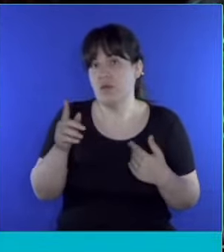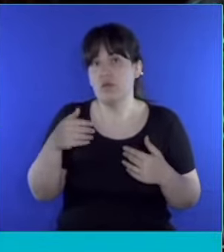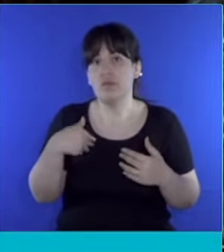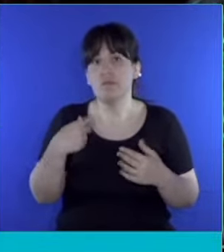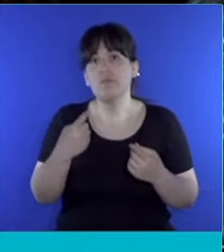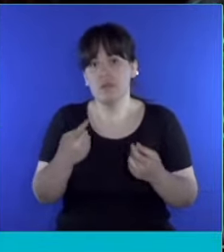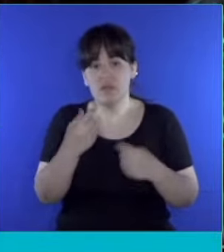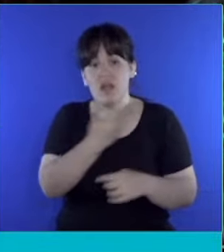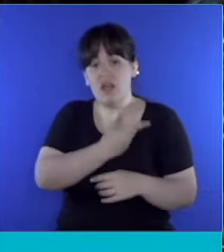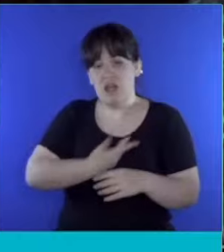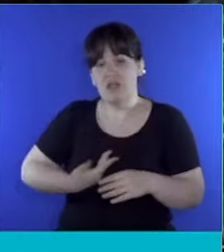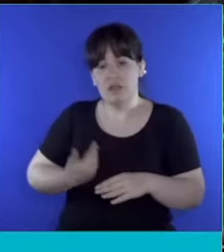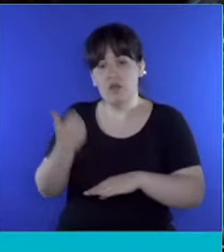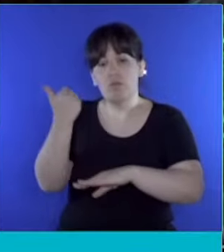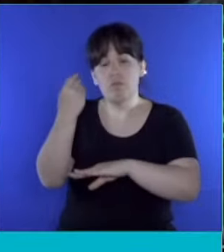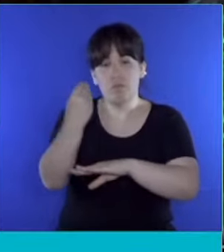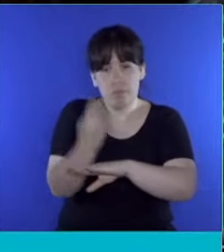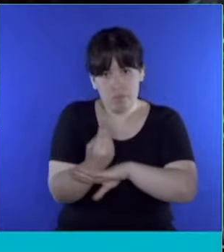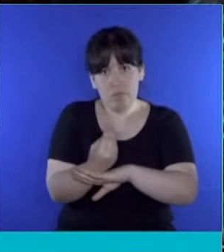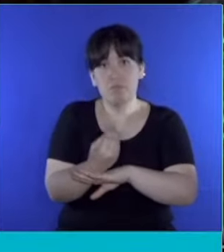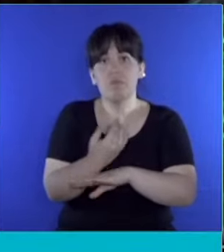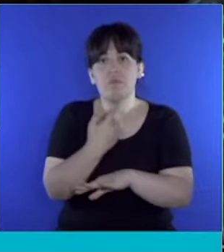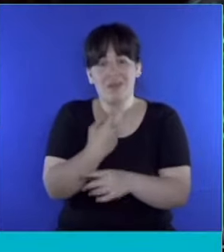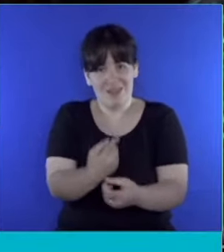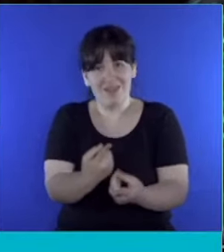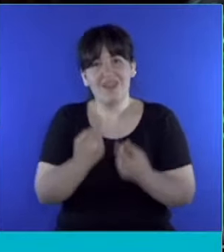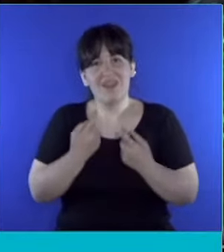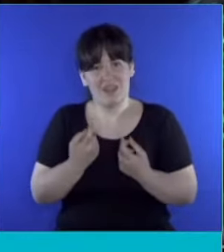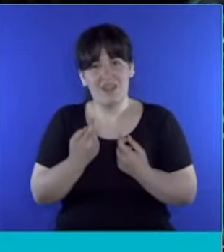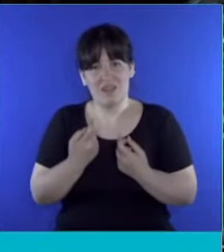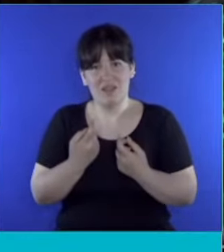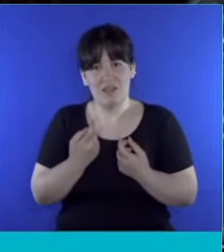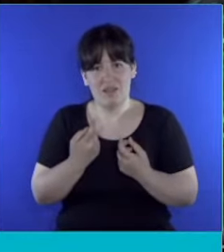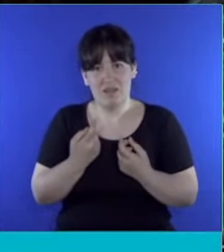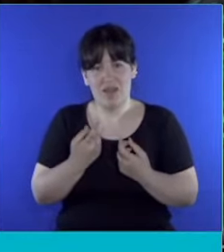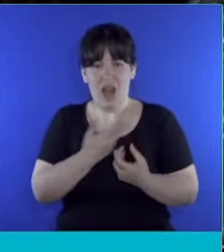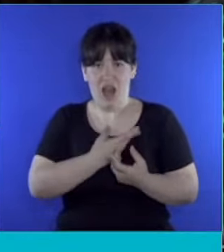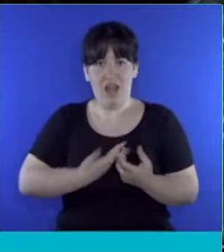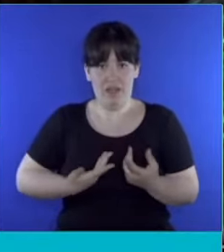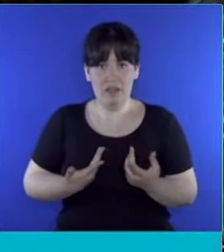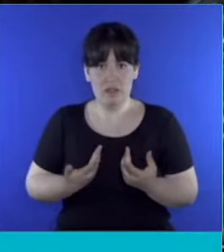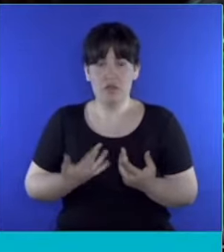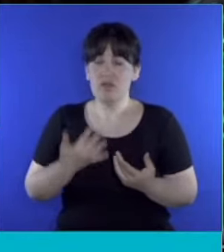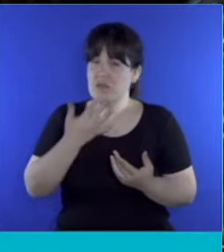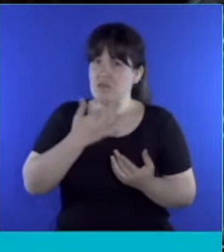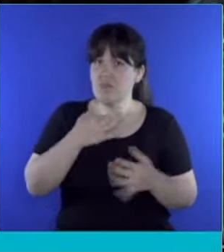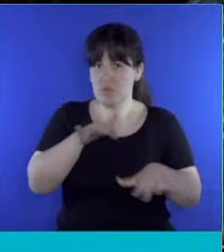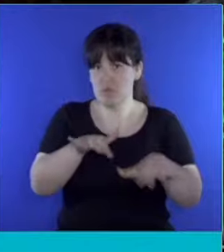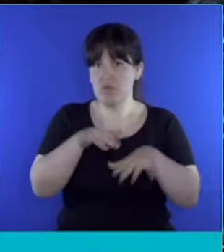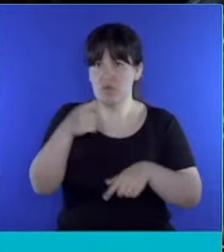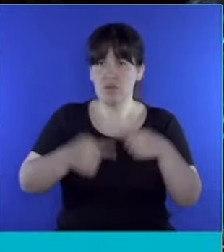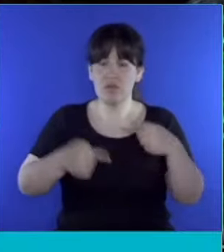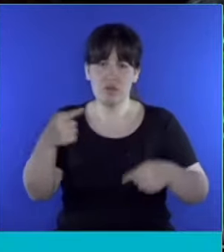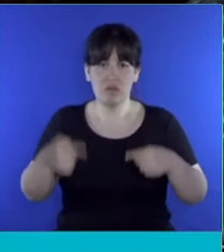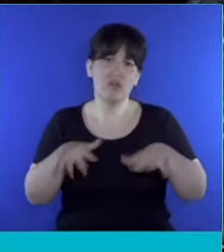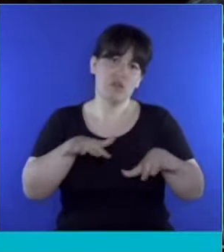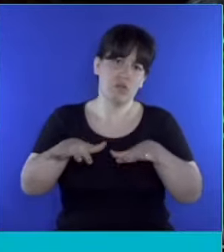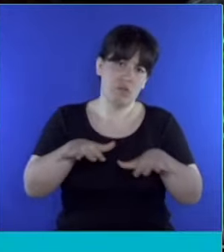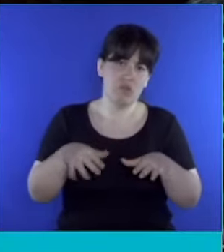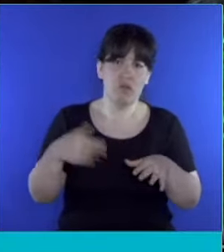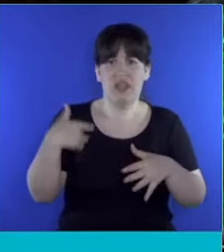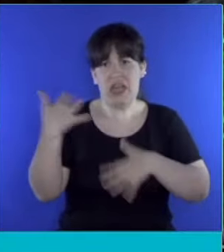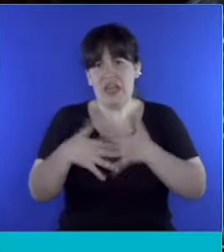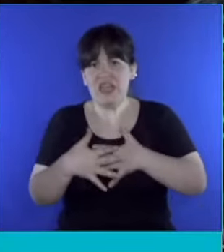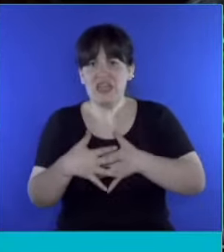presencia del Estado y lo hemos manifestado en diversas ocasiones. Entendemos que en situaciones de crisis producto